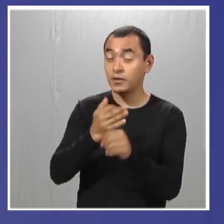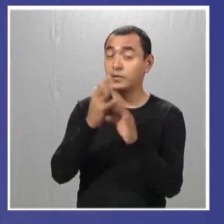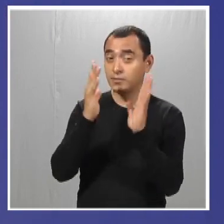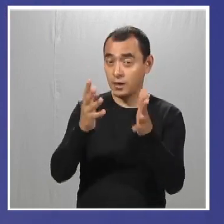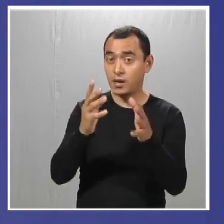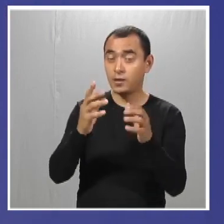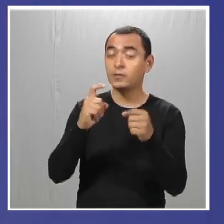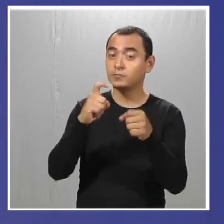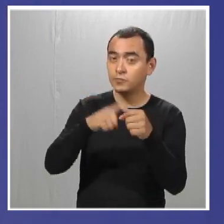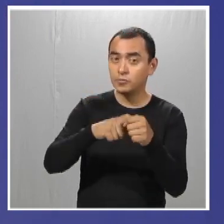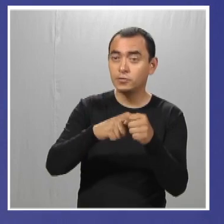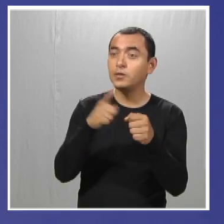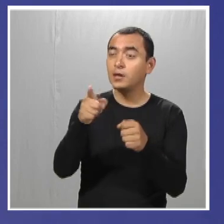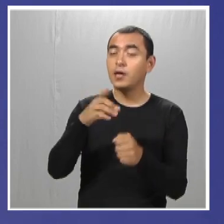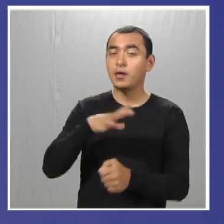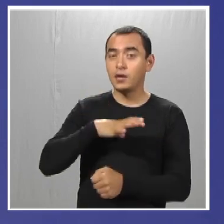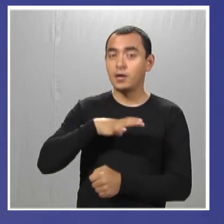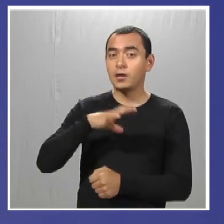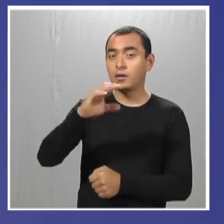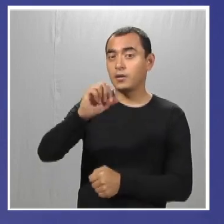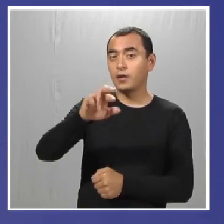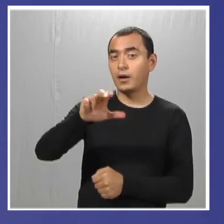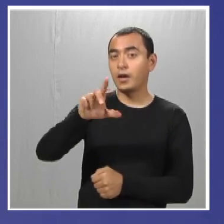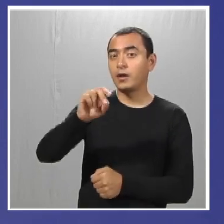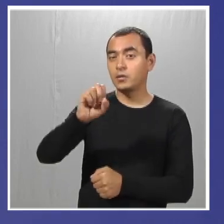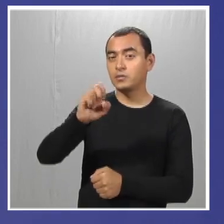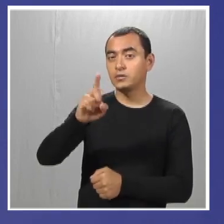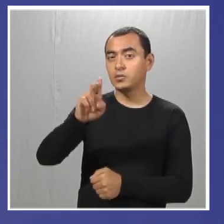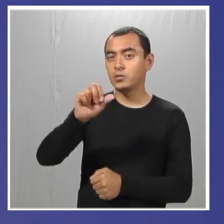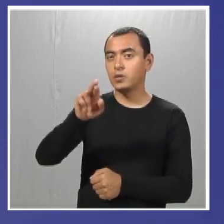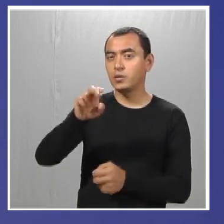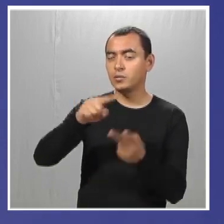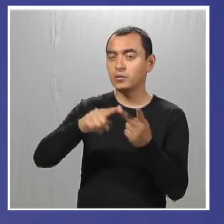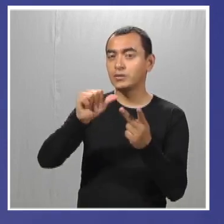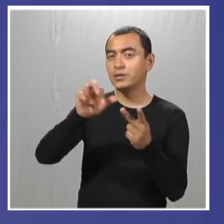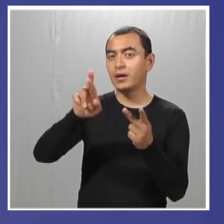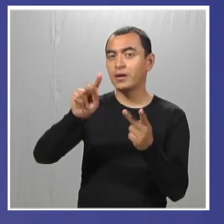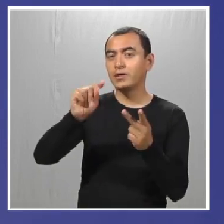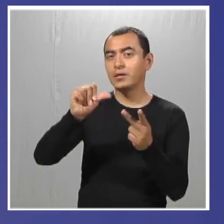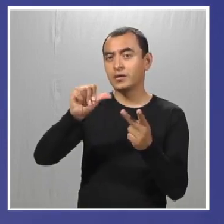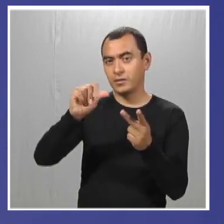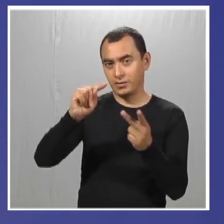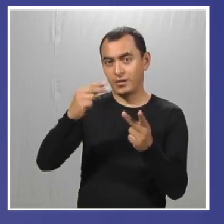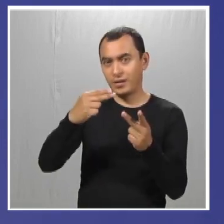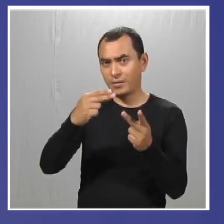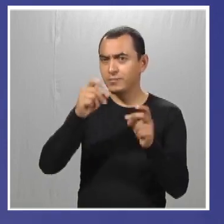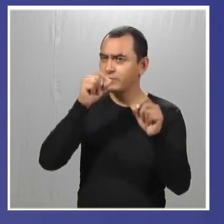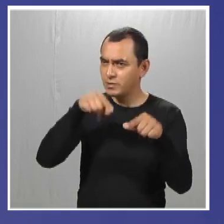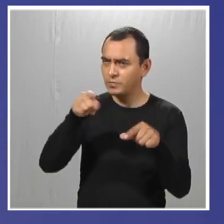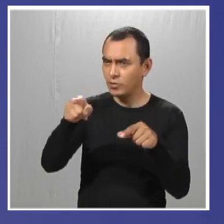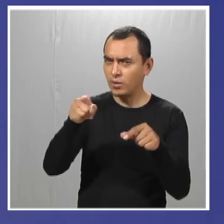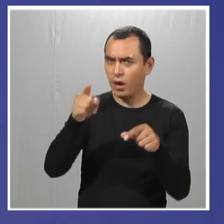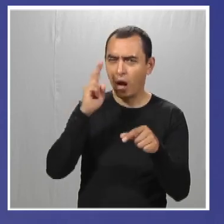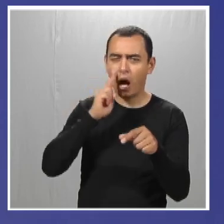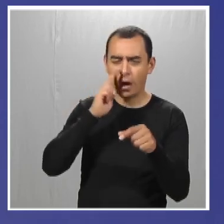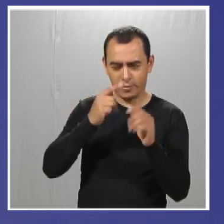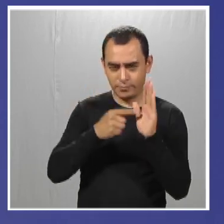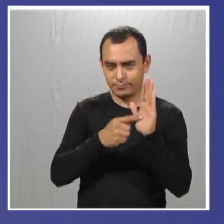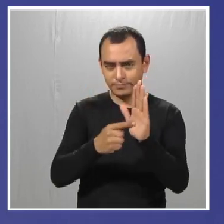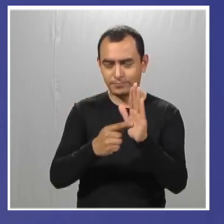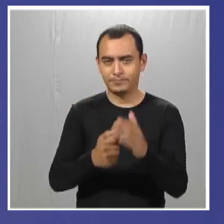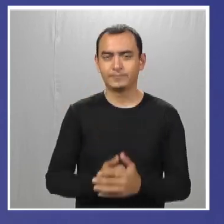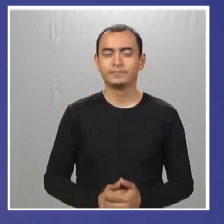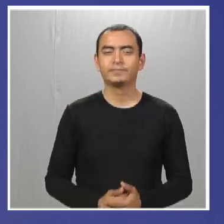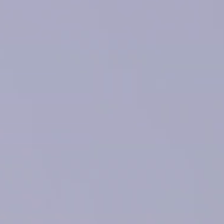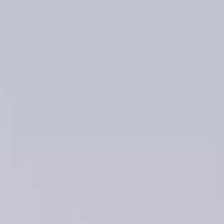también en Best Buddies, está Carlos Eduardo González y Arat Hernández. Arat tiene Asperger, pero también forma parte de Best Buddies. Vamos a